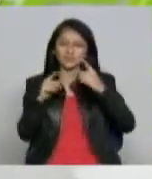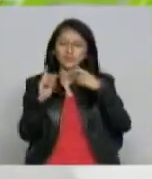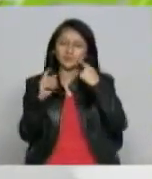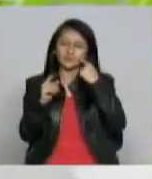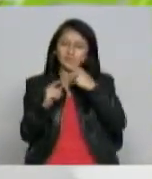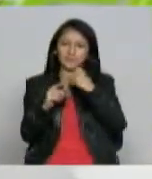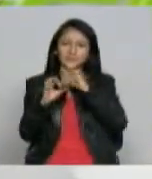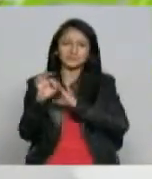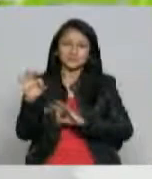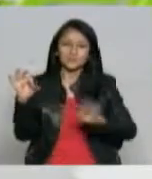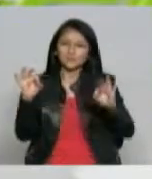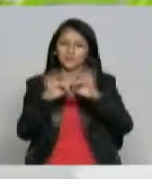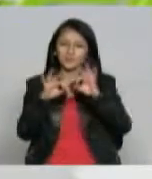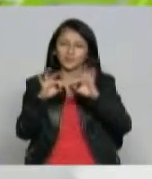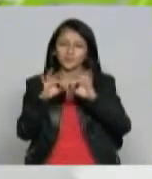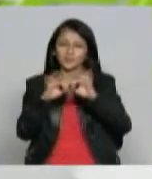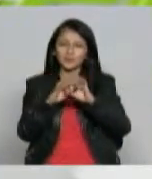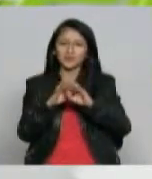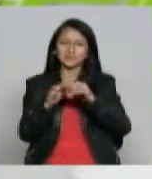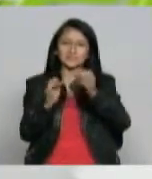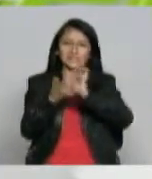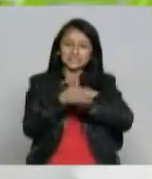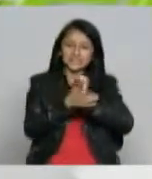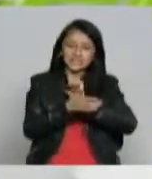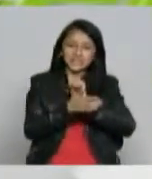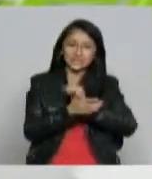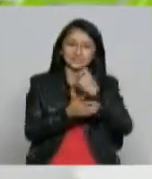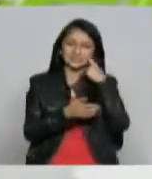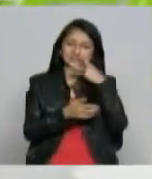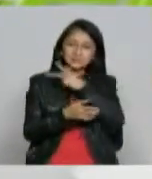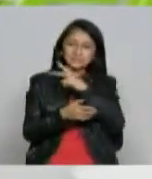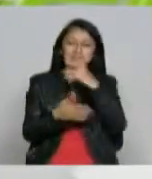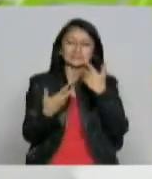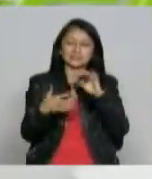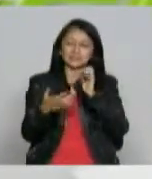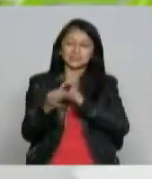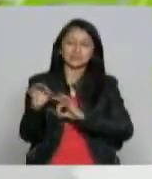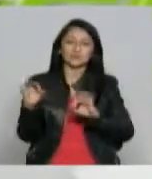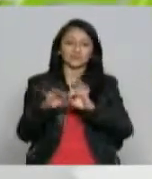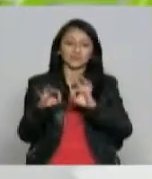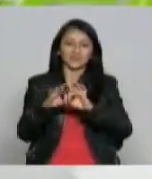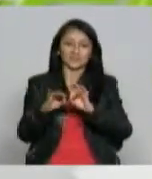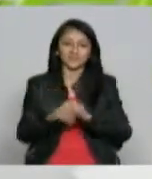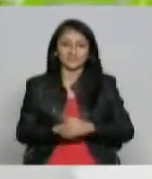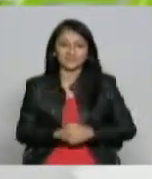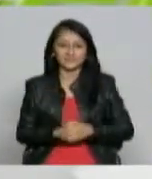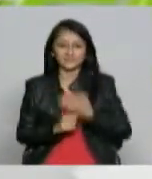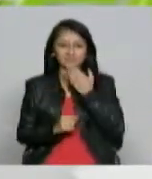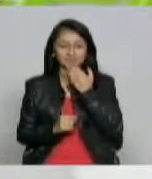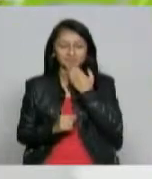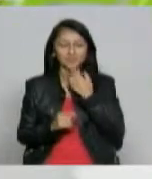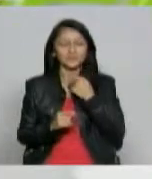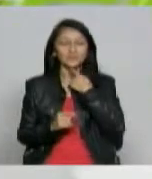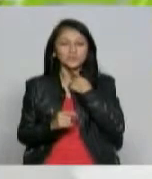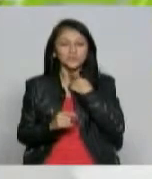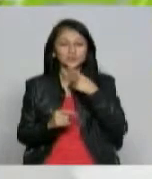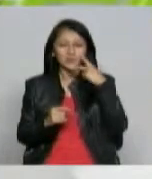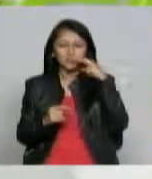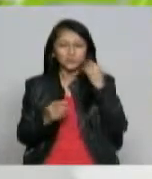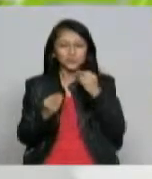importancia y el impacto que tiene el canal regional Telecafé en esos sitios donde nosotros no creemos que llegue por ejemplo nos llama mucho la atención que